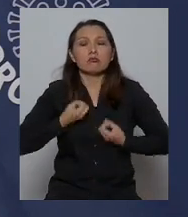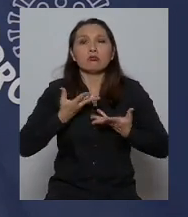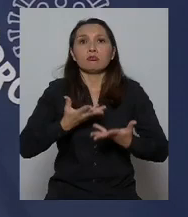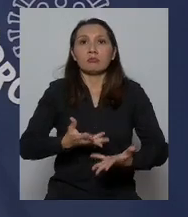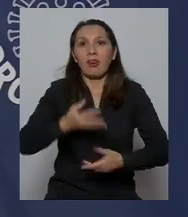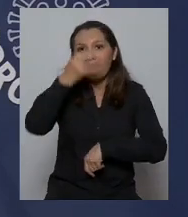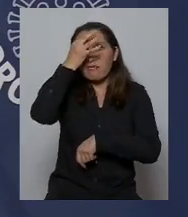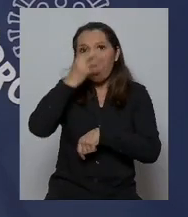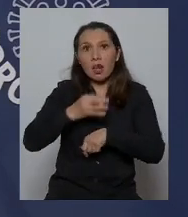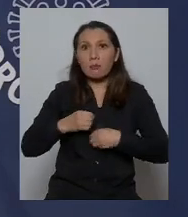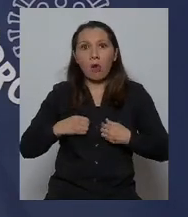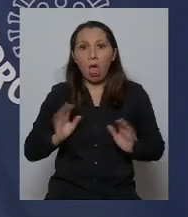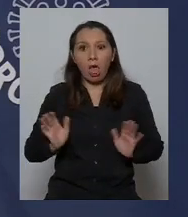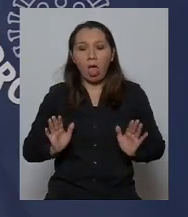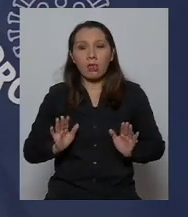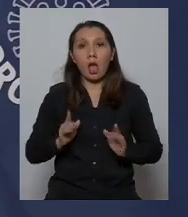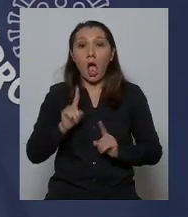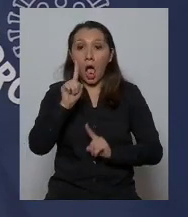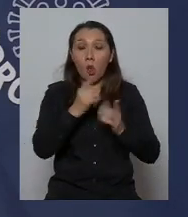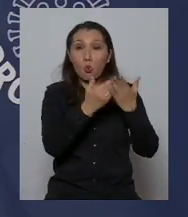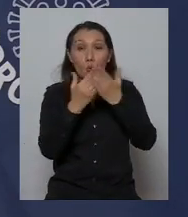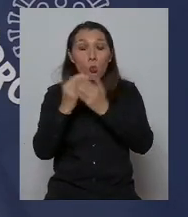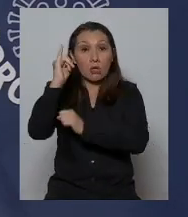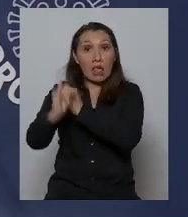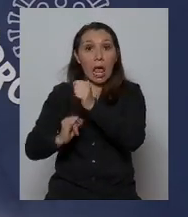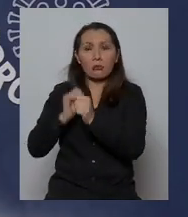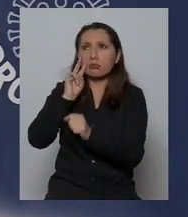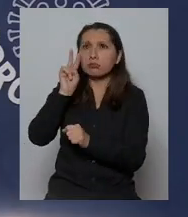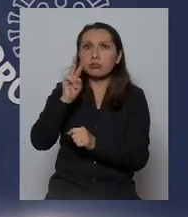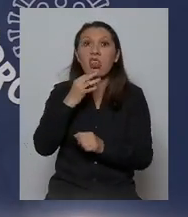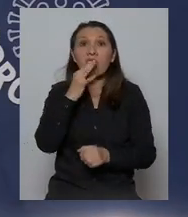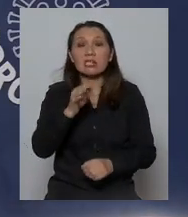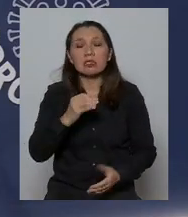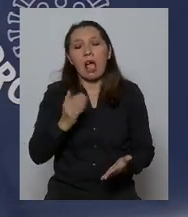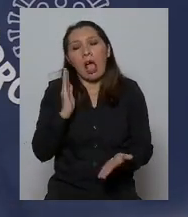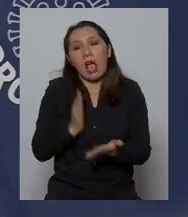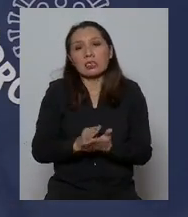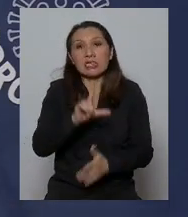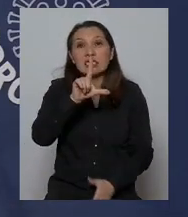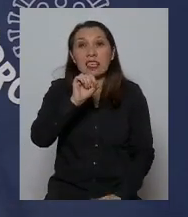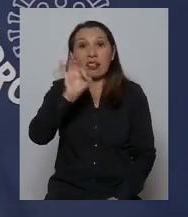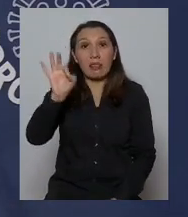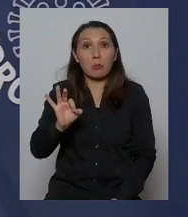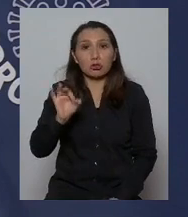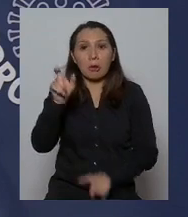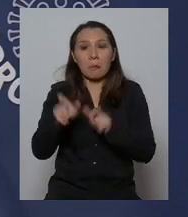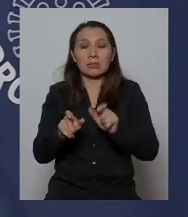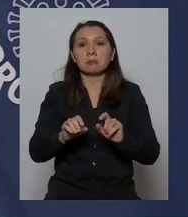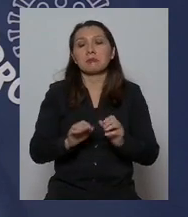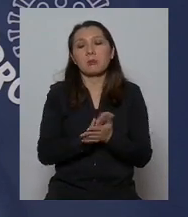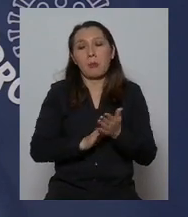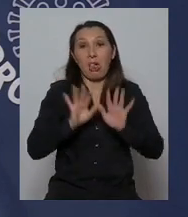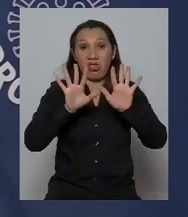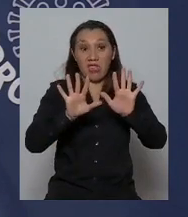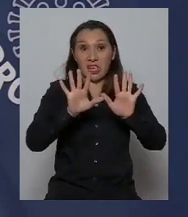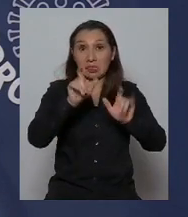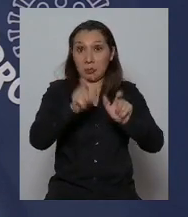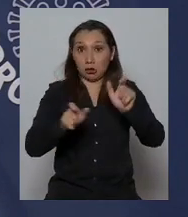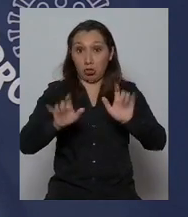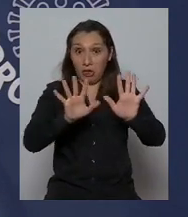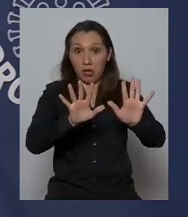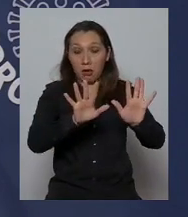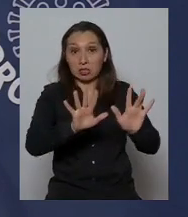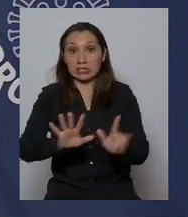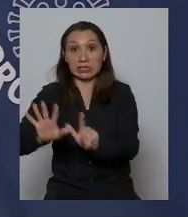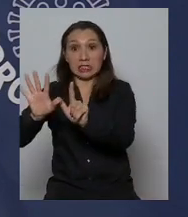hay personas hay estudios ya internacionales que dicen que hasta el 70% 7 de cada 10 o sea de cada